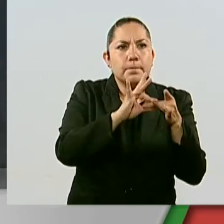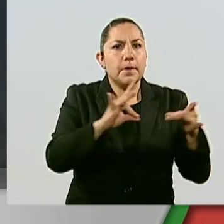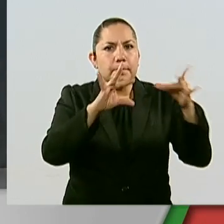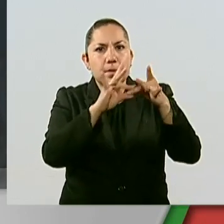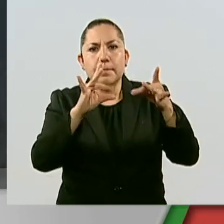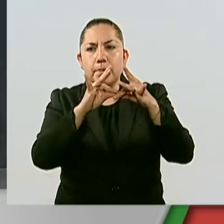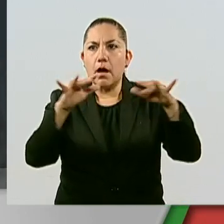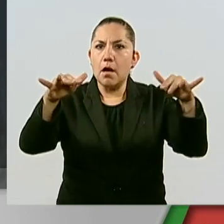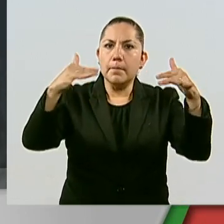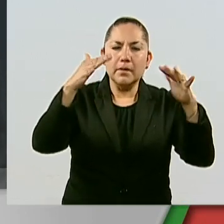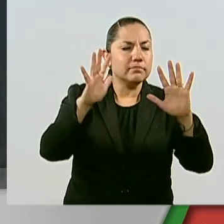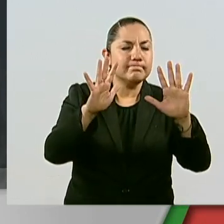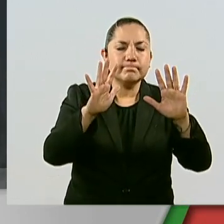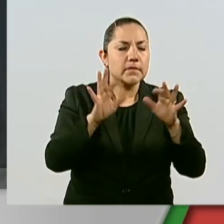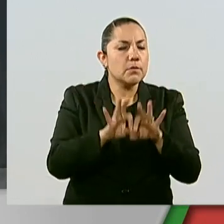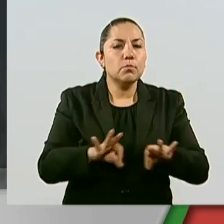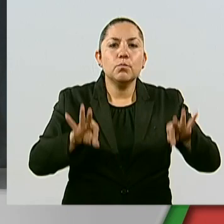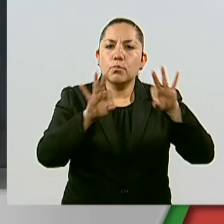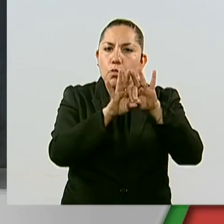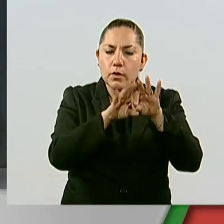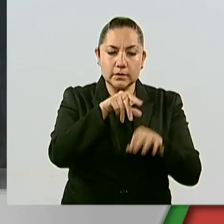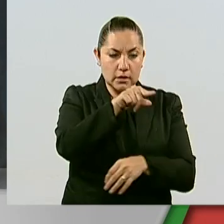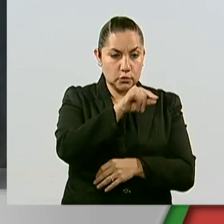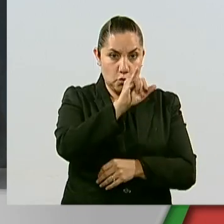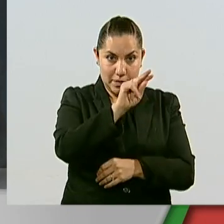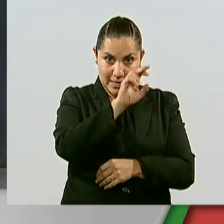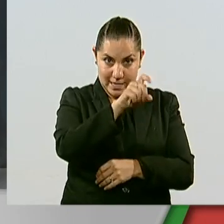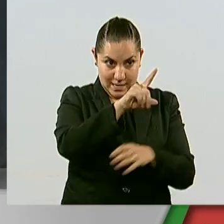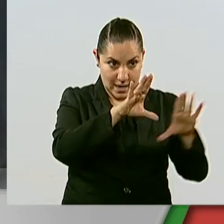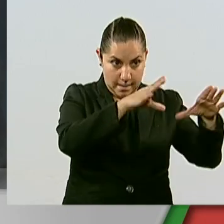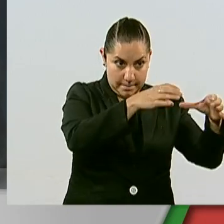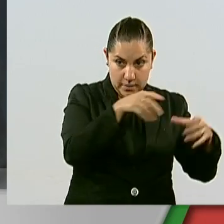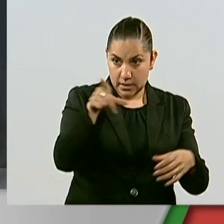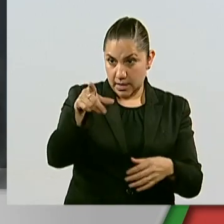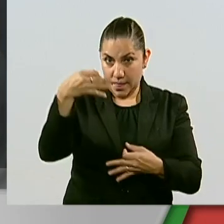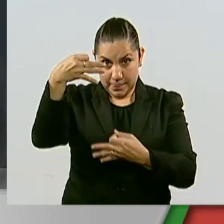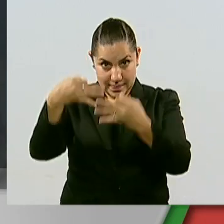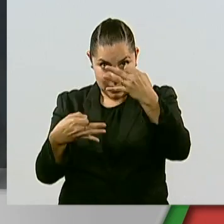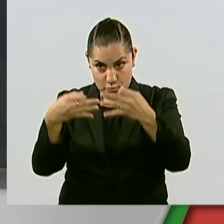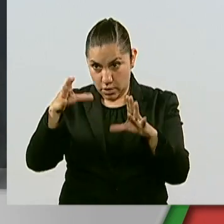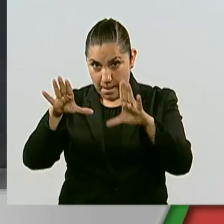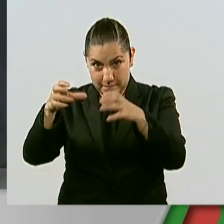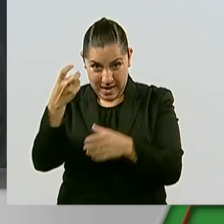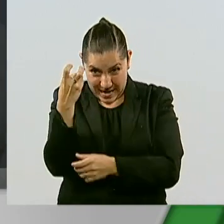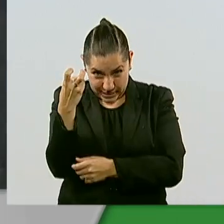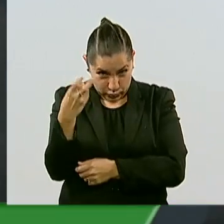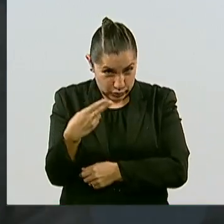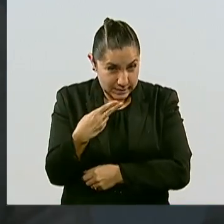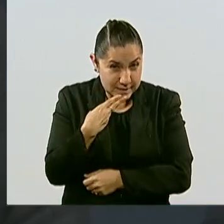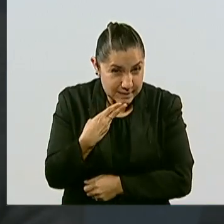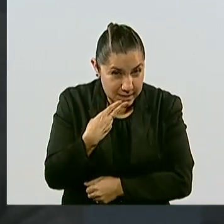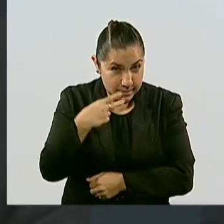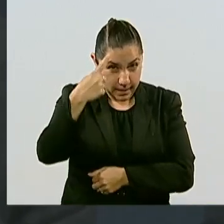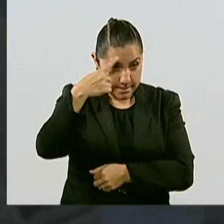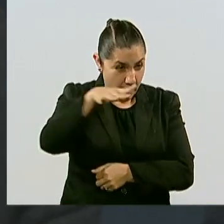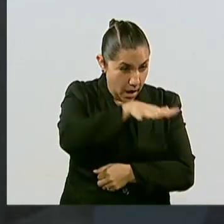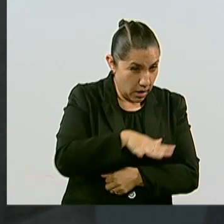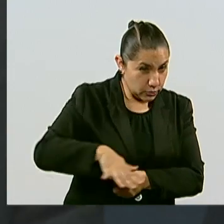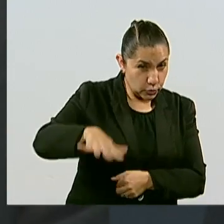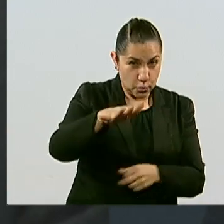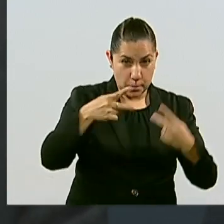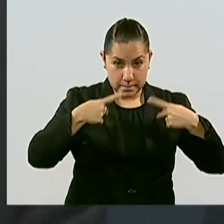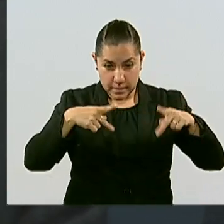estructura del INE y del tribunal no le sirve a la democracia y no le sirve al sistema de partidos. Yo creo que estamos